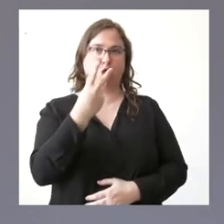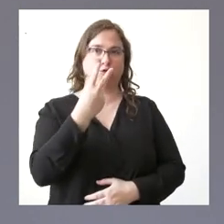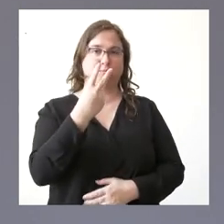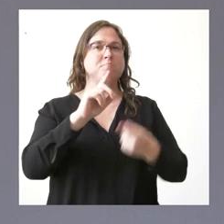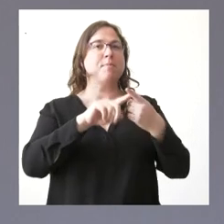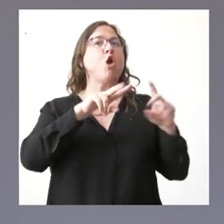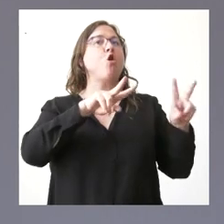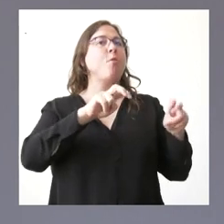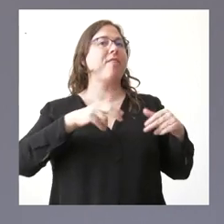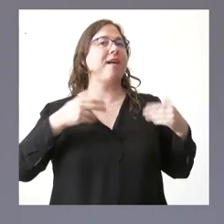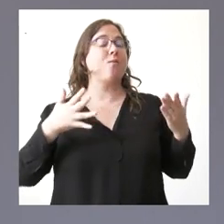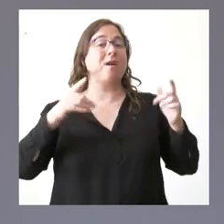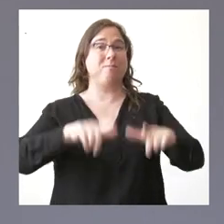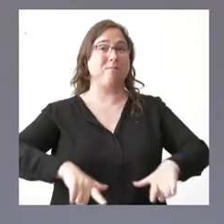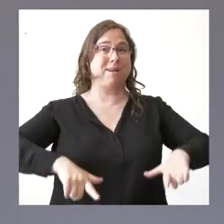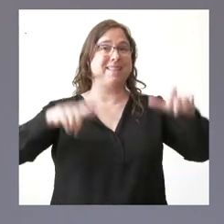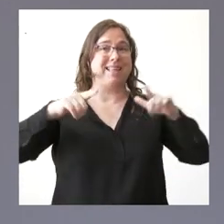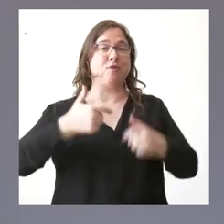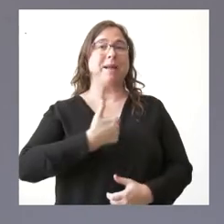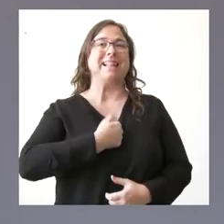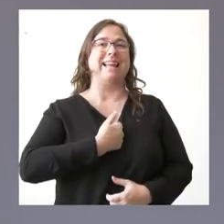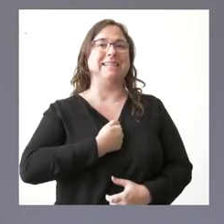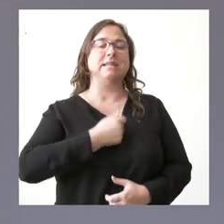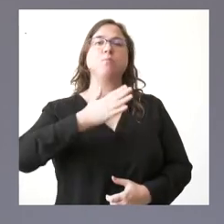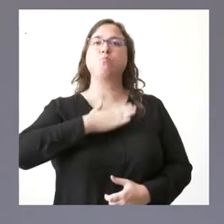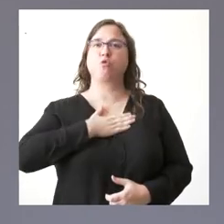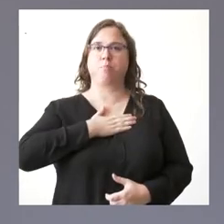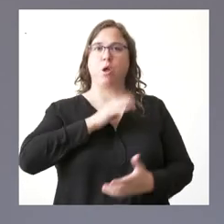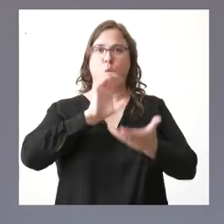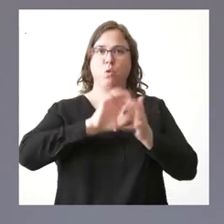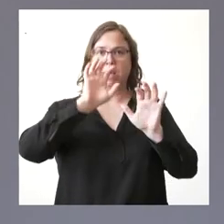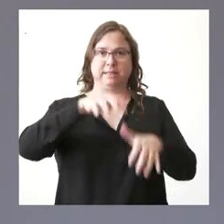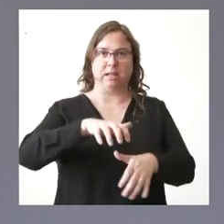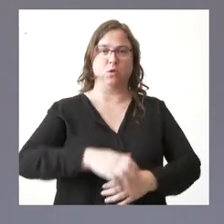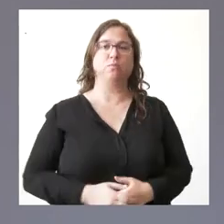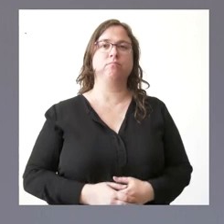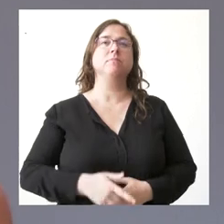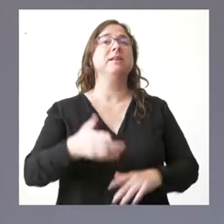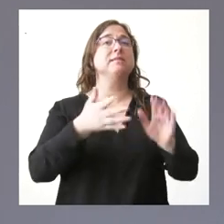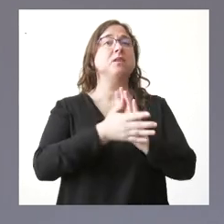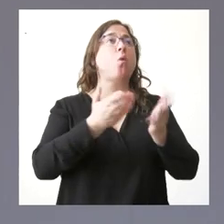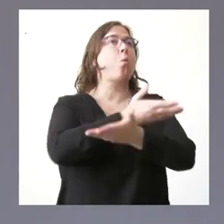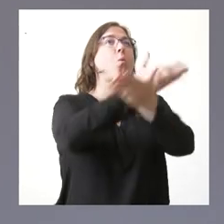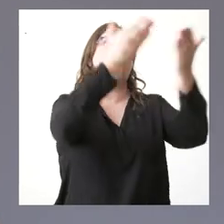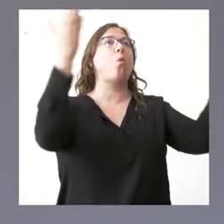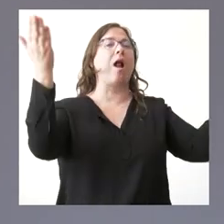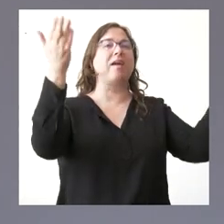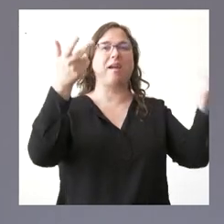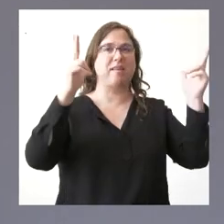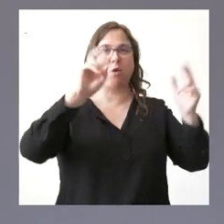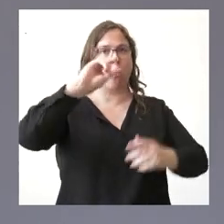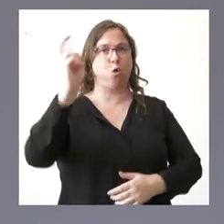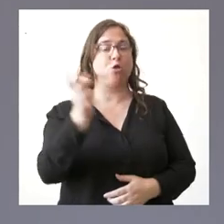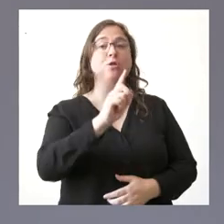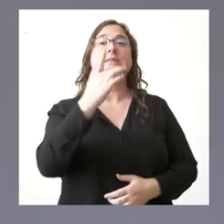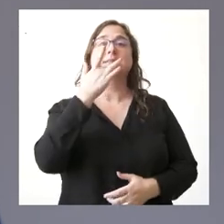plataforma de teleasistencia será la de la Junta de Castilla y León, no será la de cualquier operador, de manera que en el